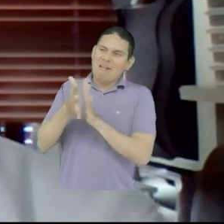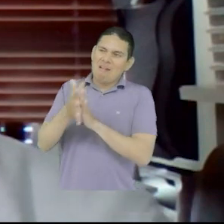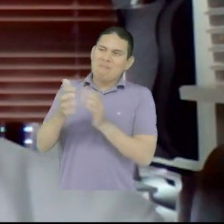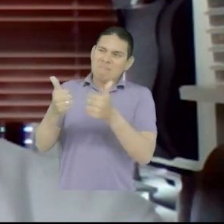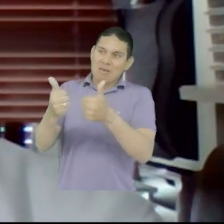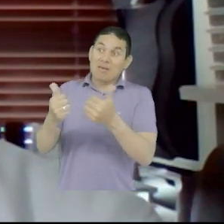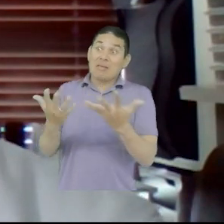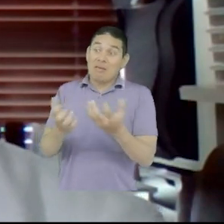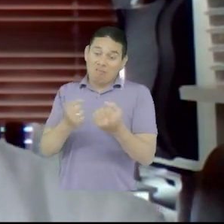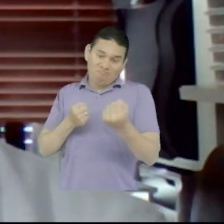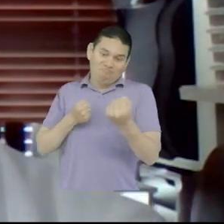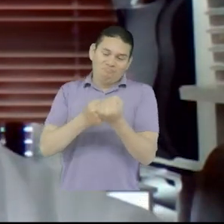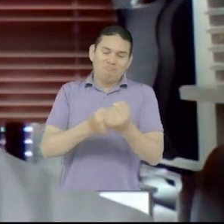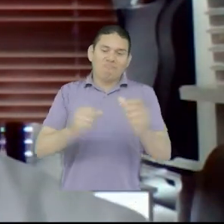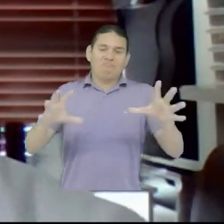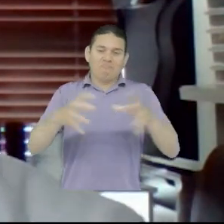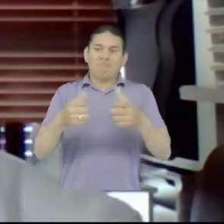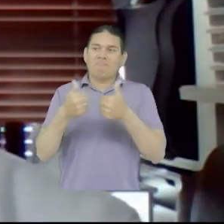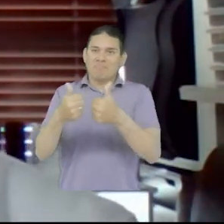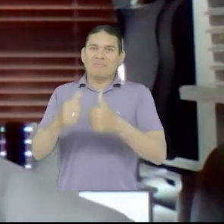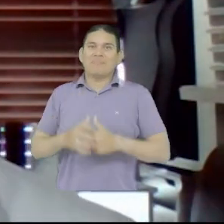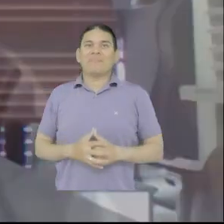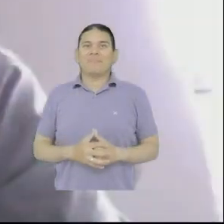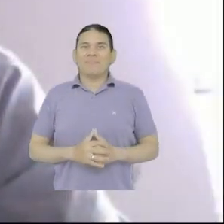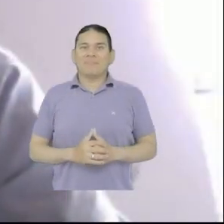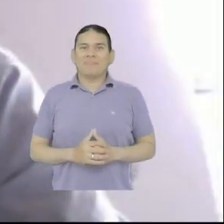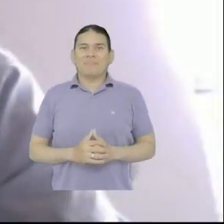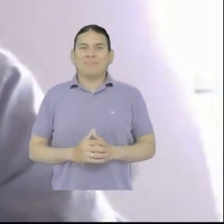de fortalecimiento organizacional en este momento.